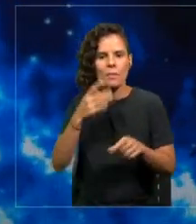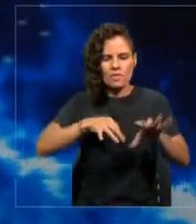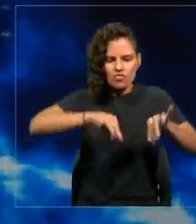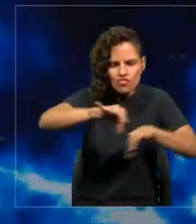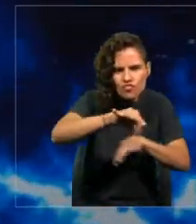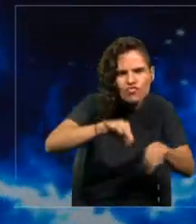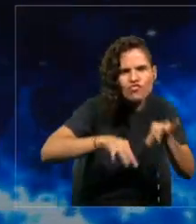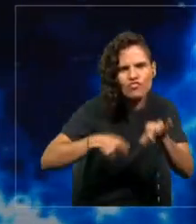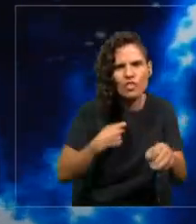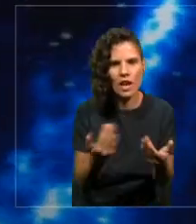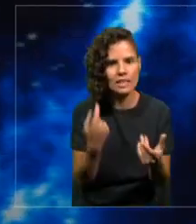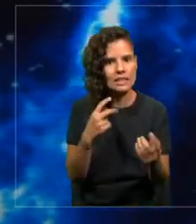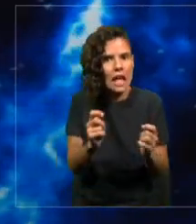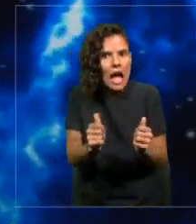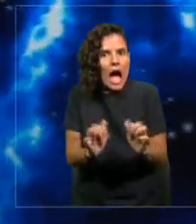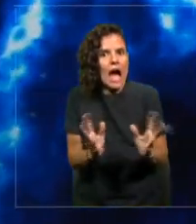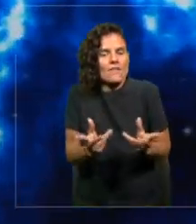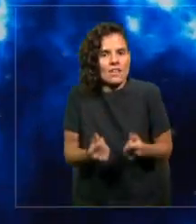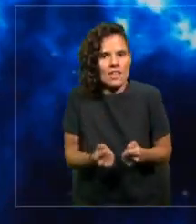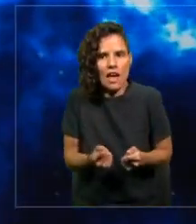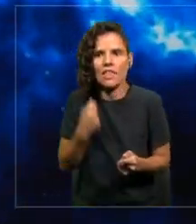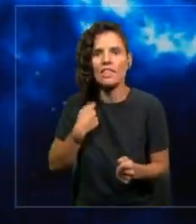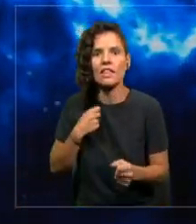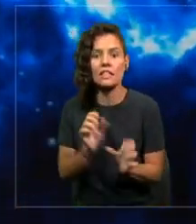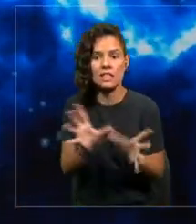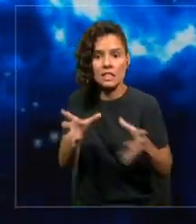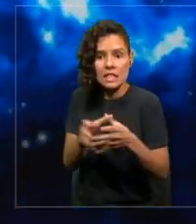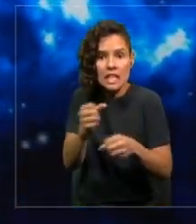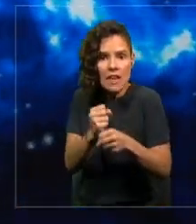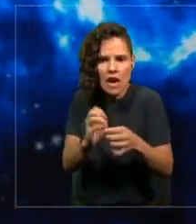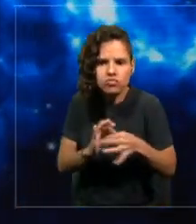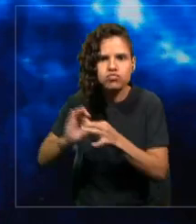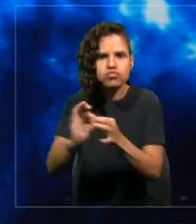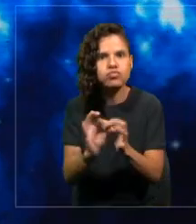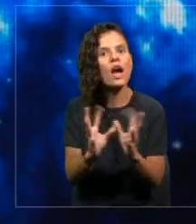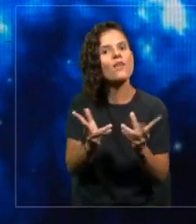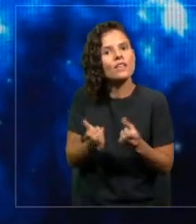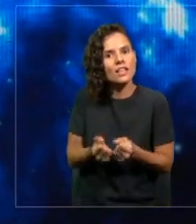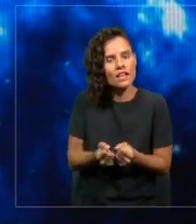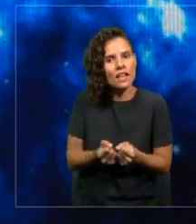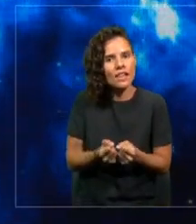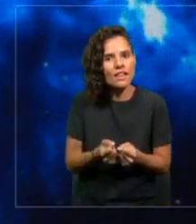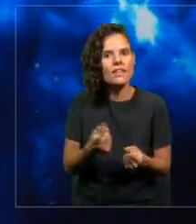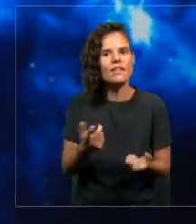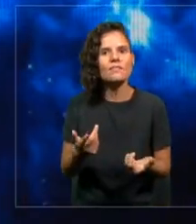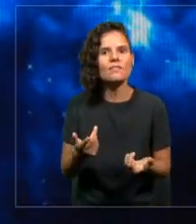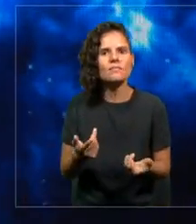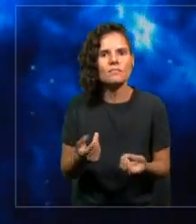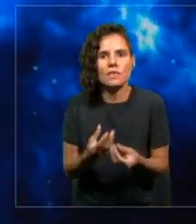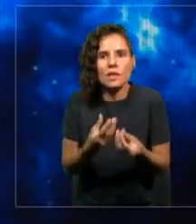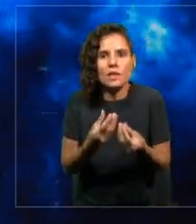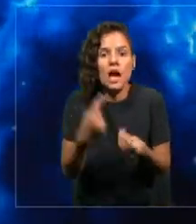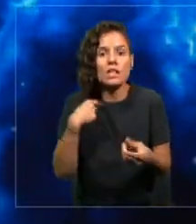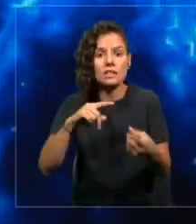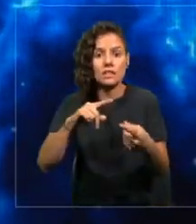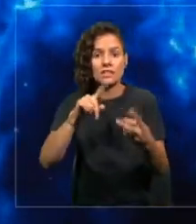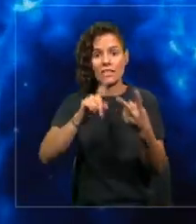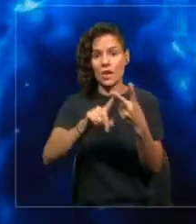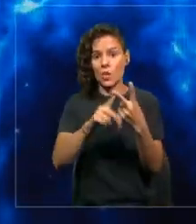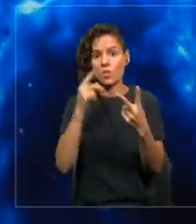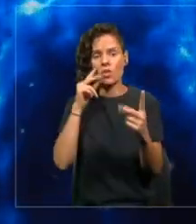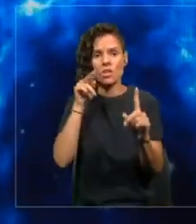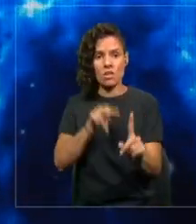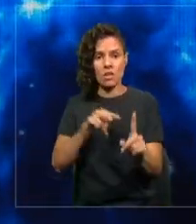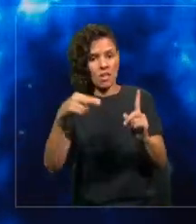en equipo. Necesitamos que tengan curiosidad. El segundo paradigma que hay que destruir es el paradigma de la memoria